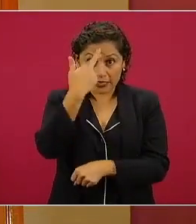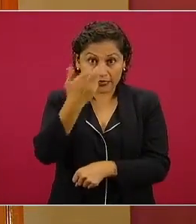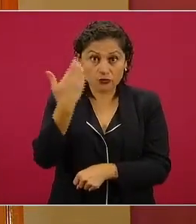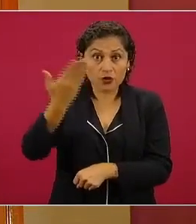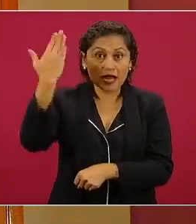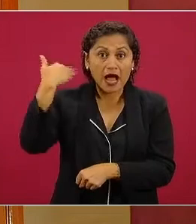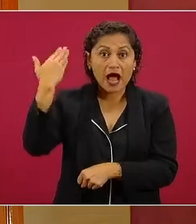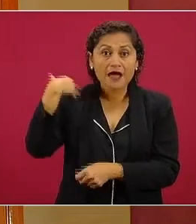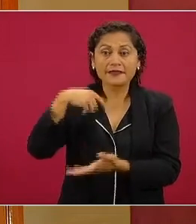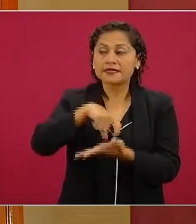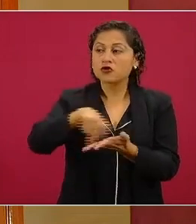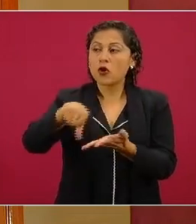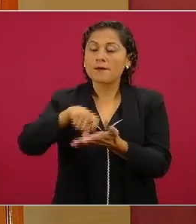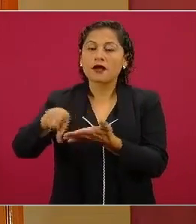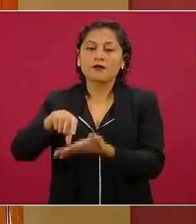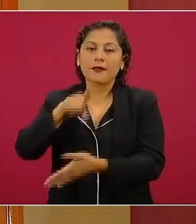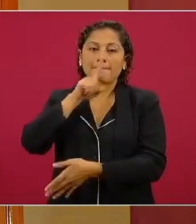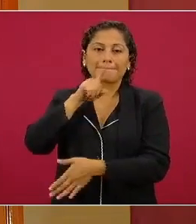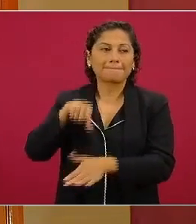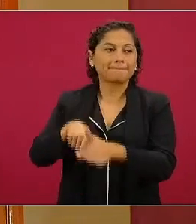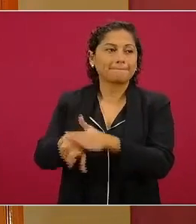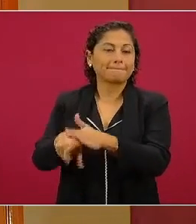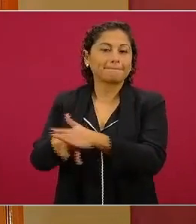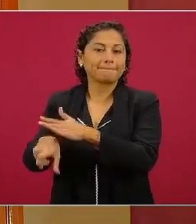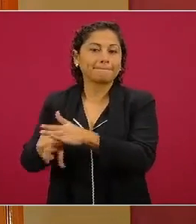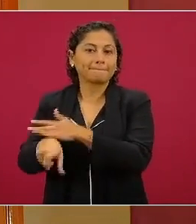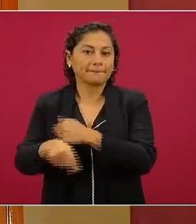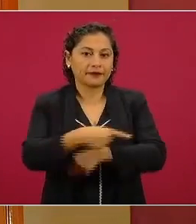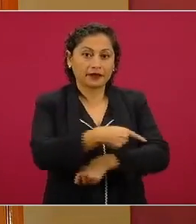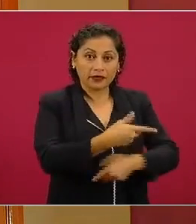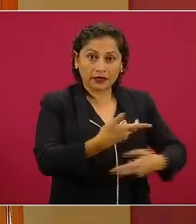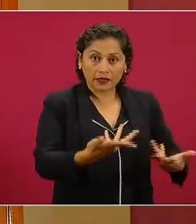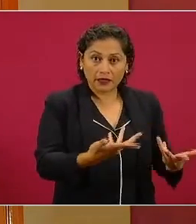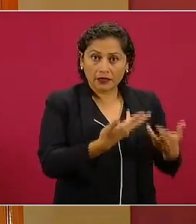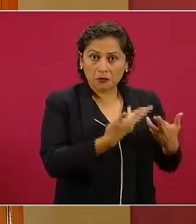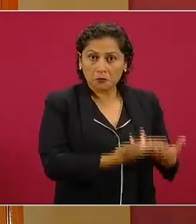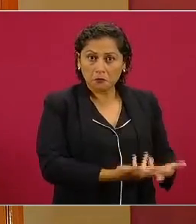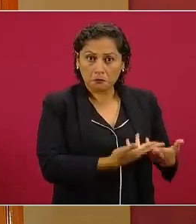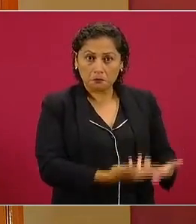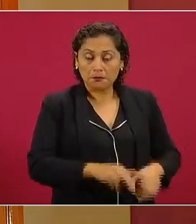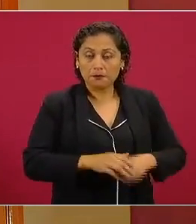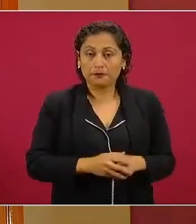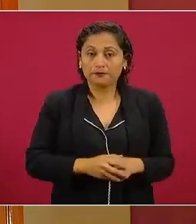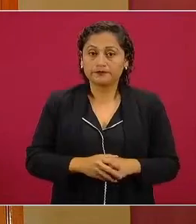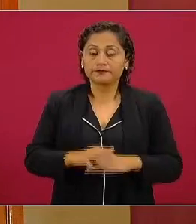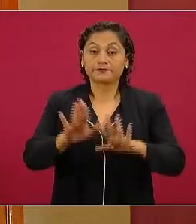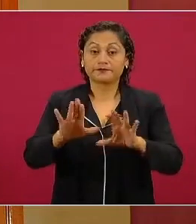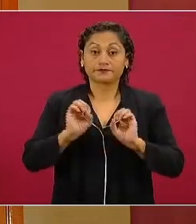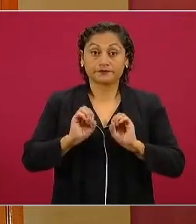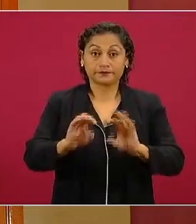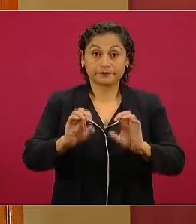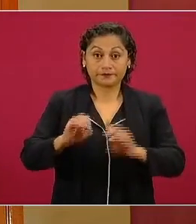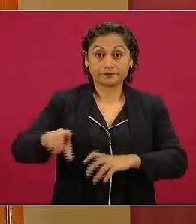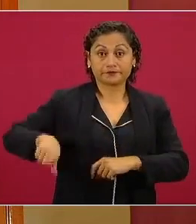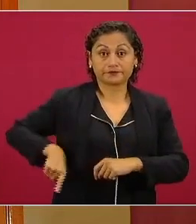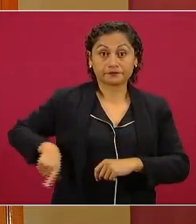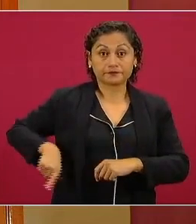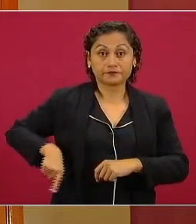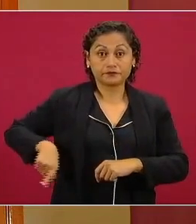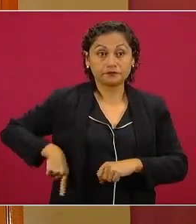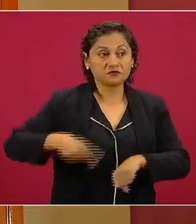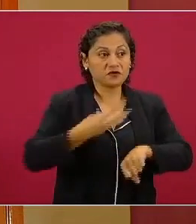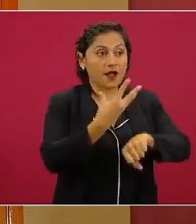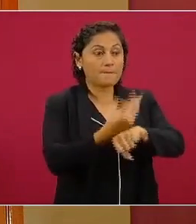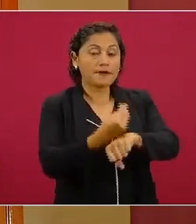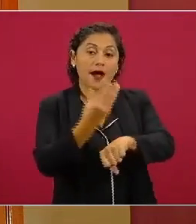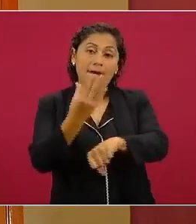compraba. No se remodelarán oficinas ni se comprarán mobiliarios de lujo.